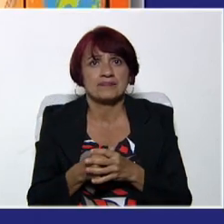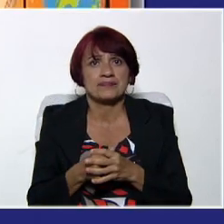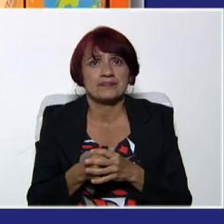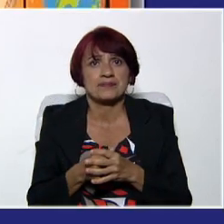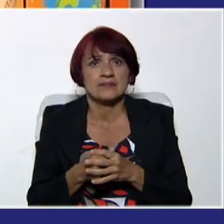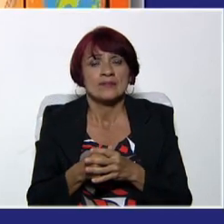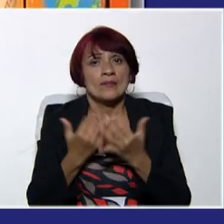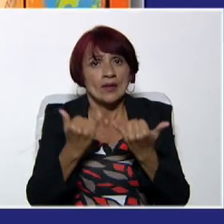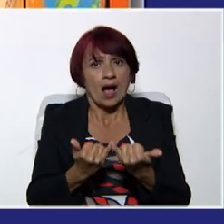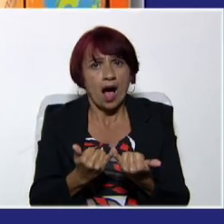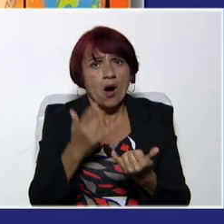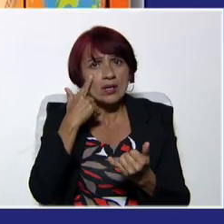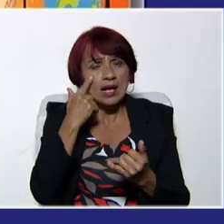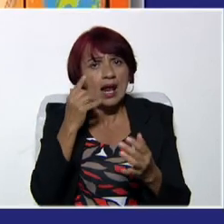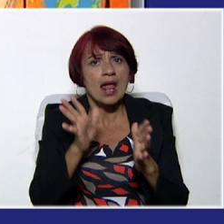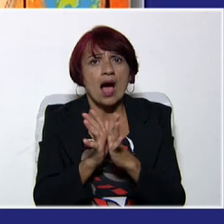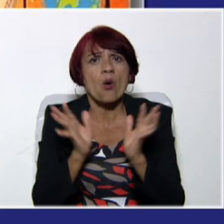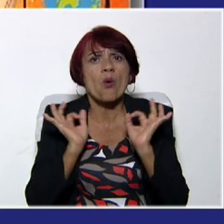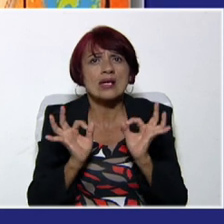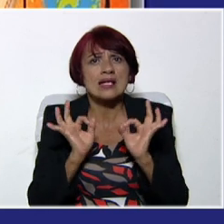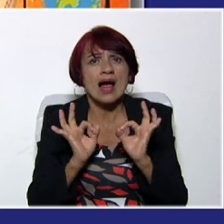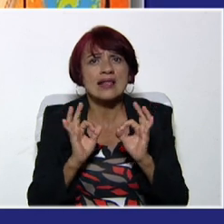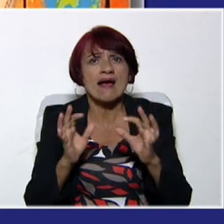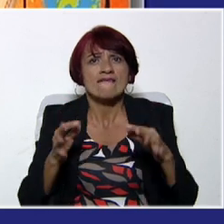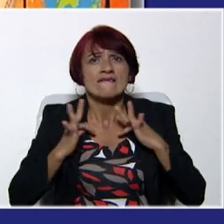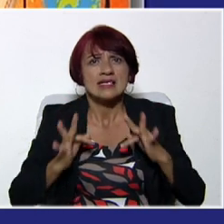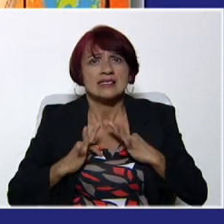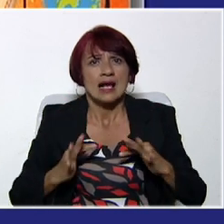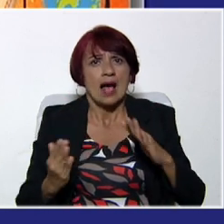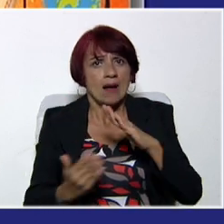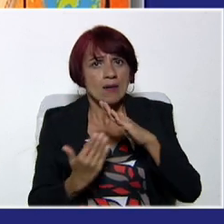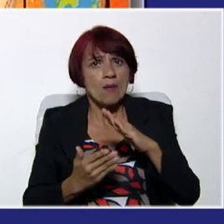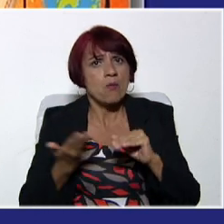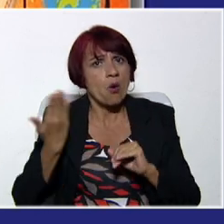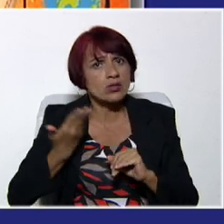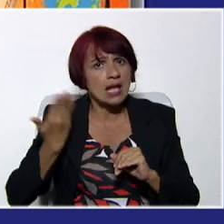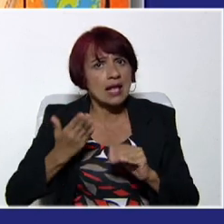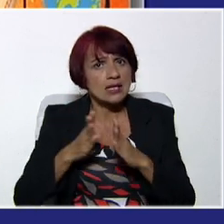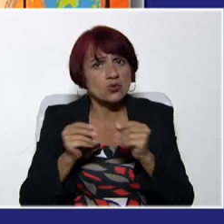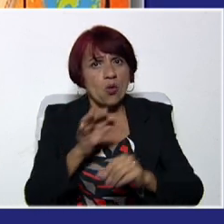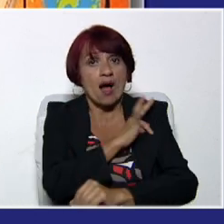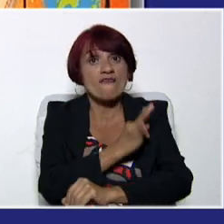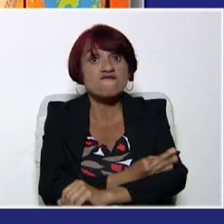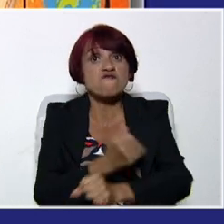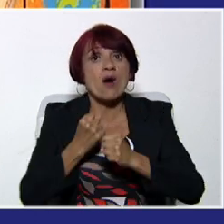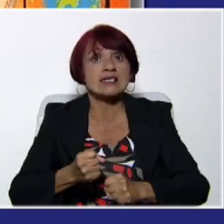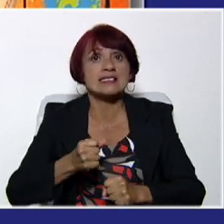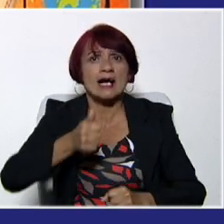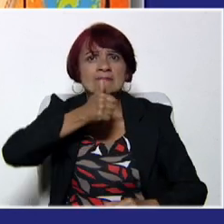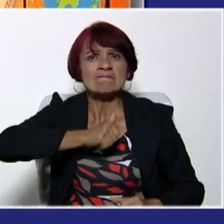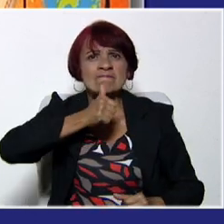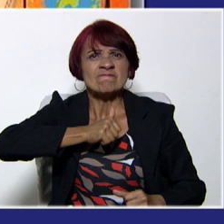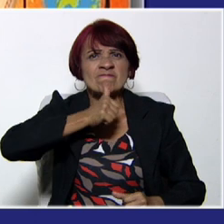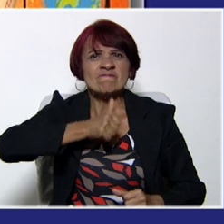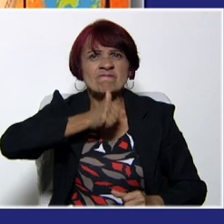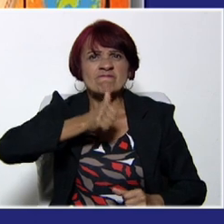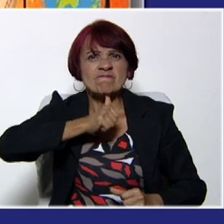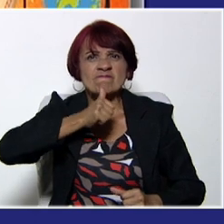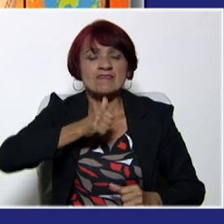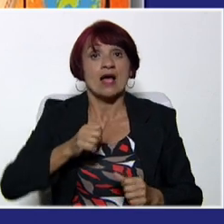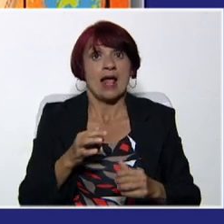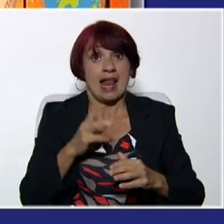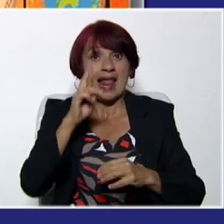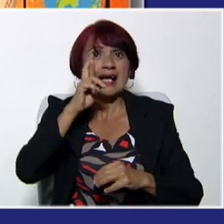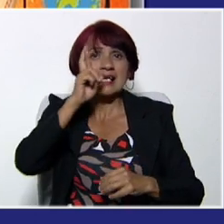Vamos a ver las cualidades físicas básicas, la fuerza que se divide en máxima resistencia y en explosiva, la